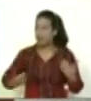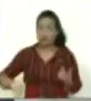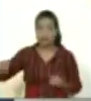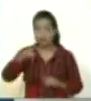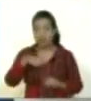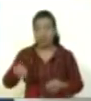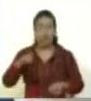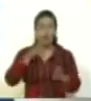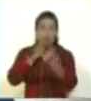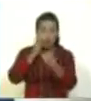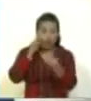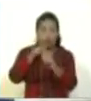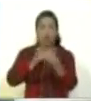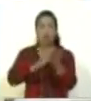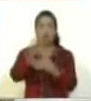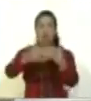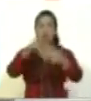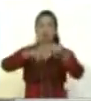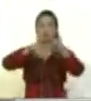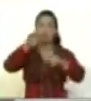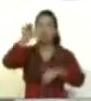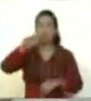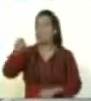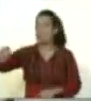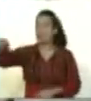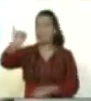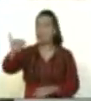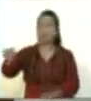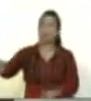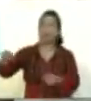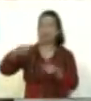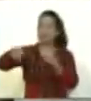construir el futuro y ustedes tienen que ejercer esta presidencia,